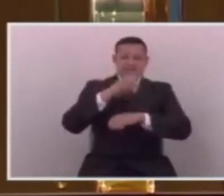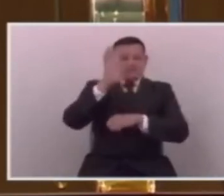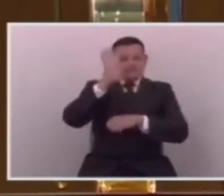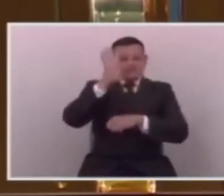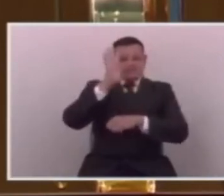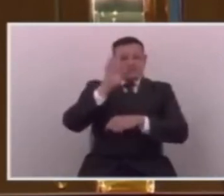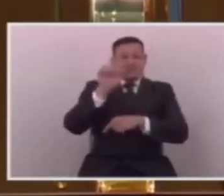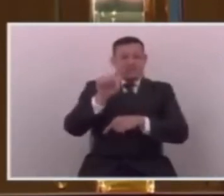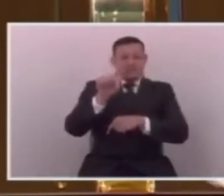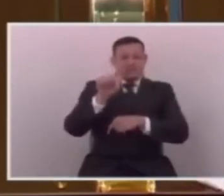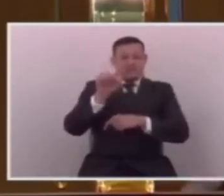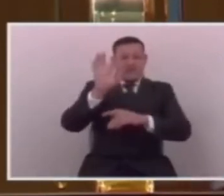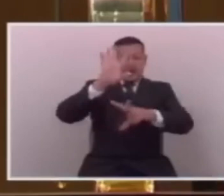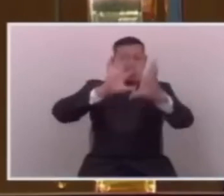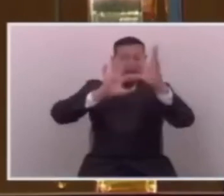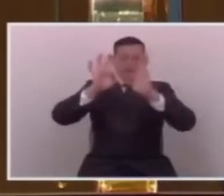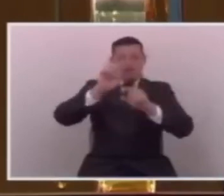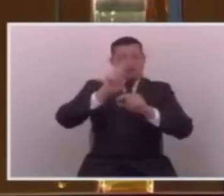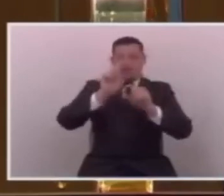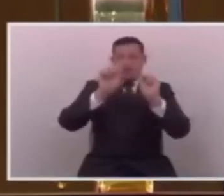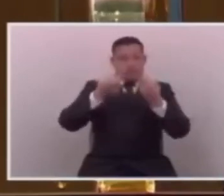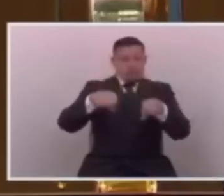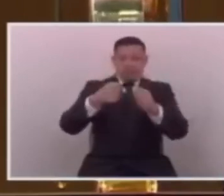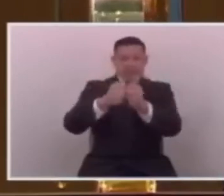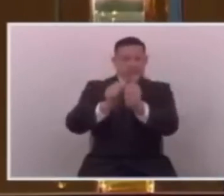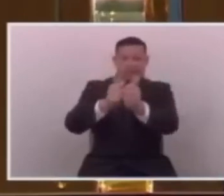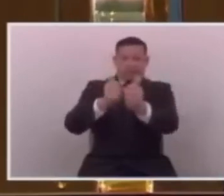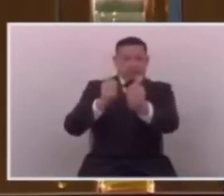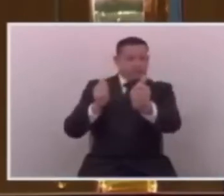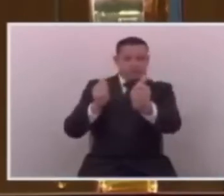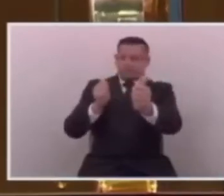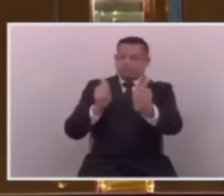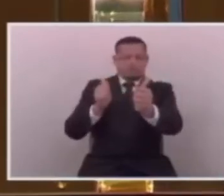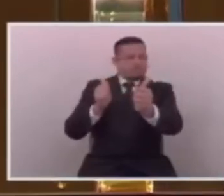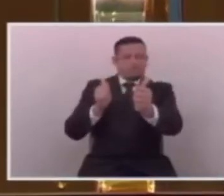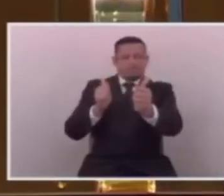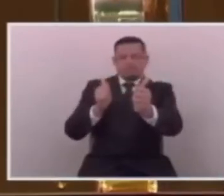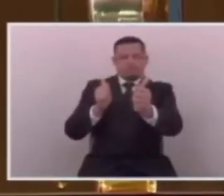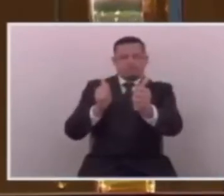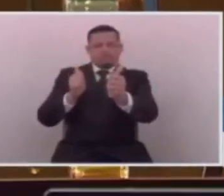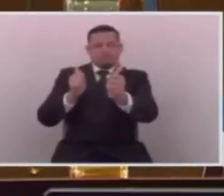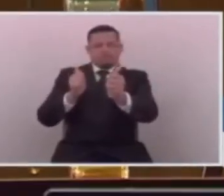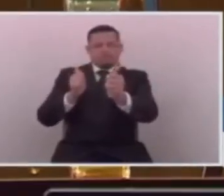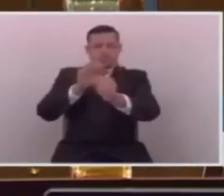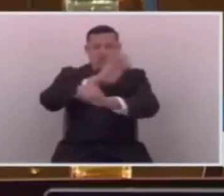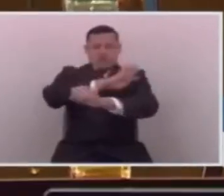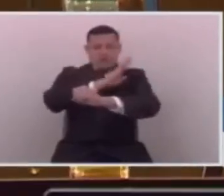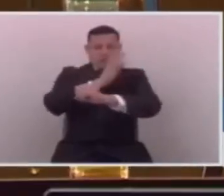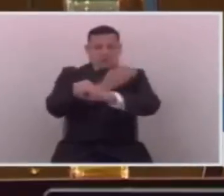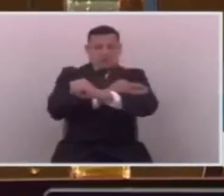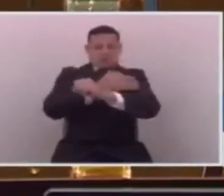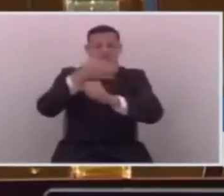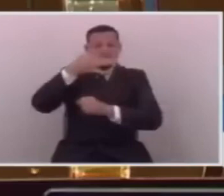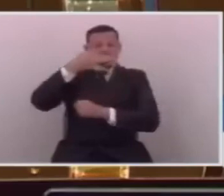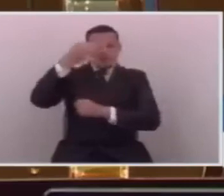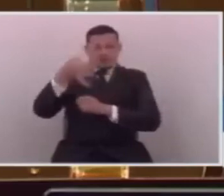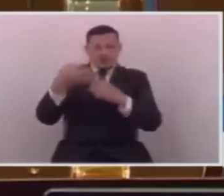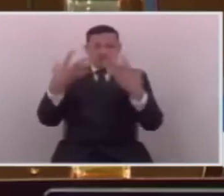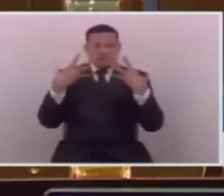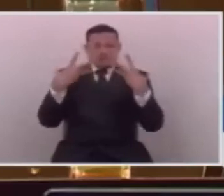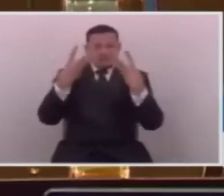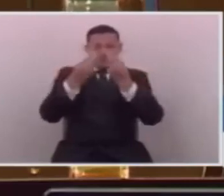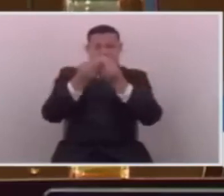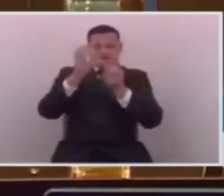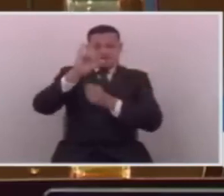Y eso es algo que no puede retroceder. El empoderamiento de la verdadera sociedad